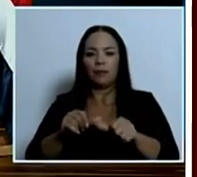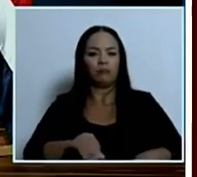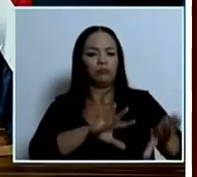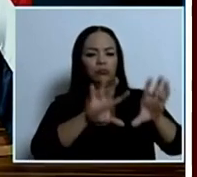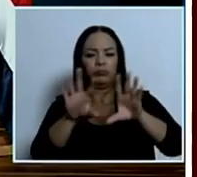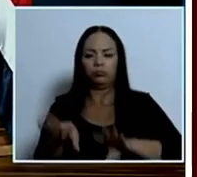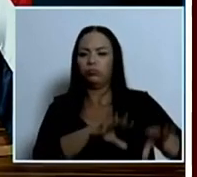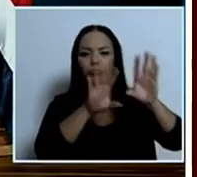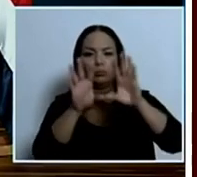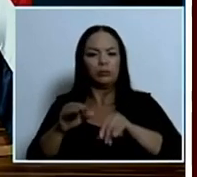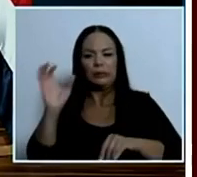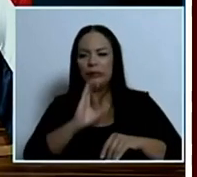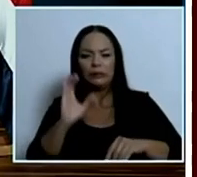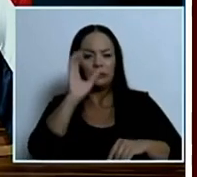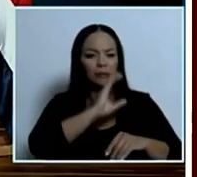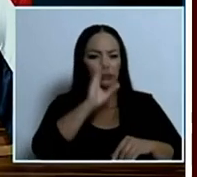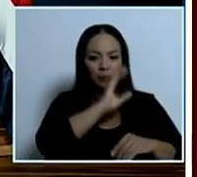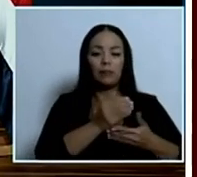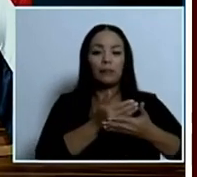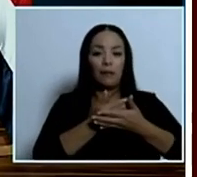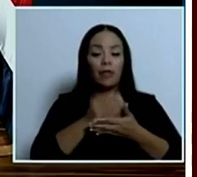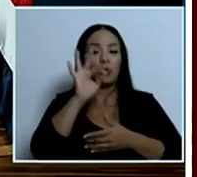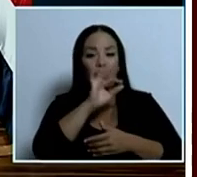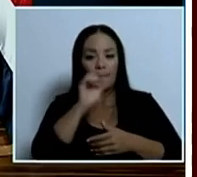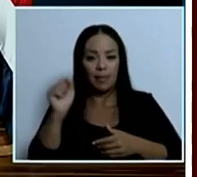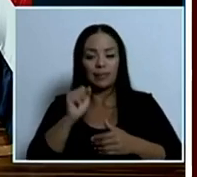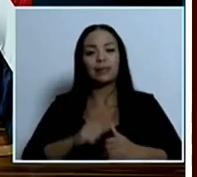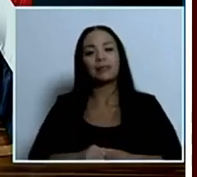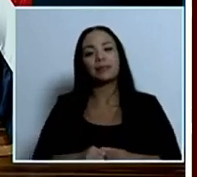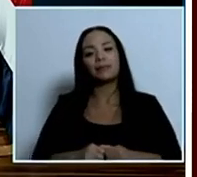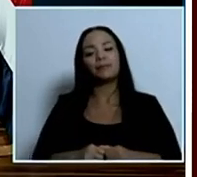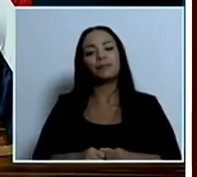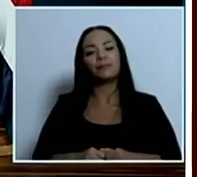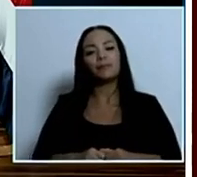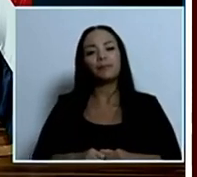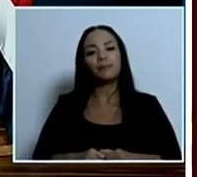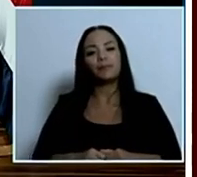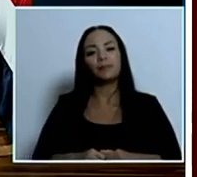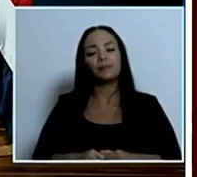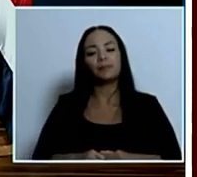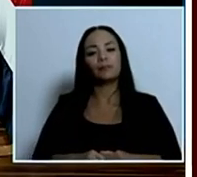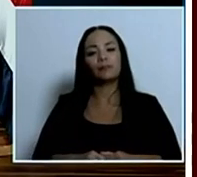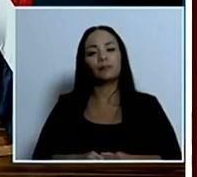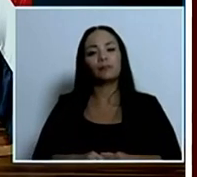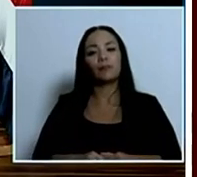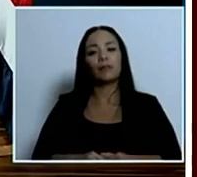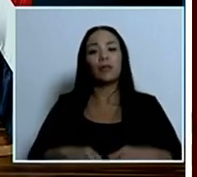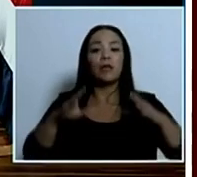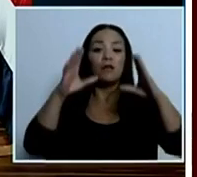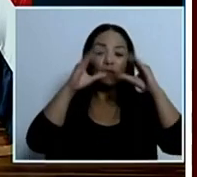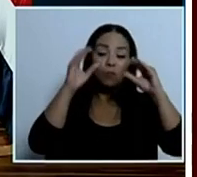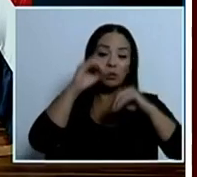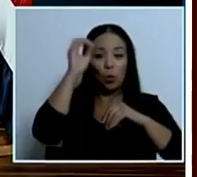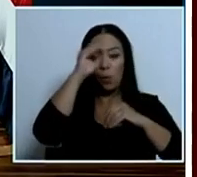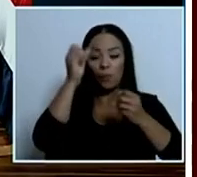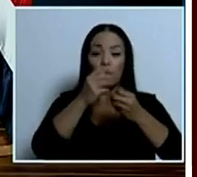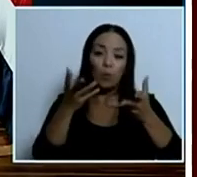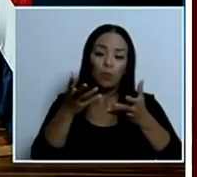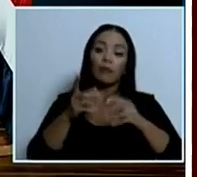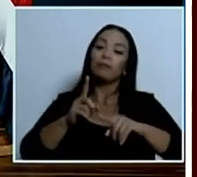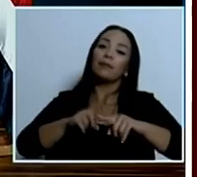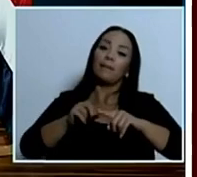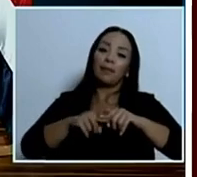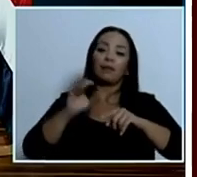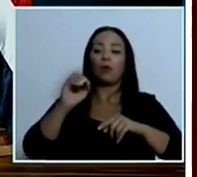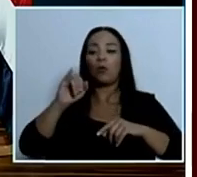la localización de la niña de nueve meses. La información que se brinde a la opinión pública está sujeta a lo que determine el OIJ